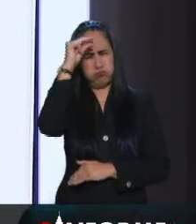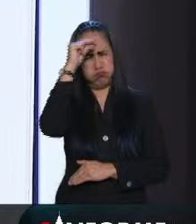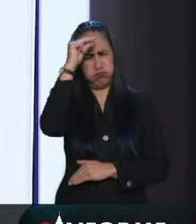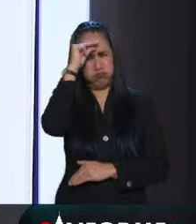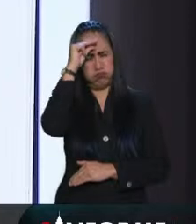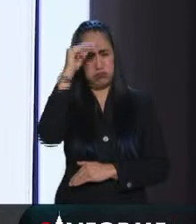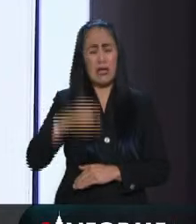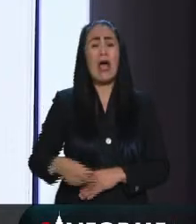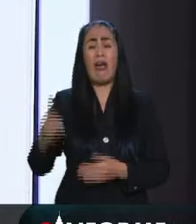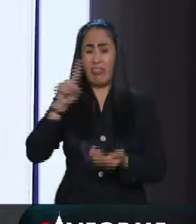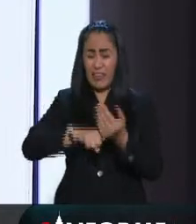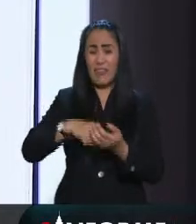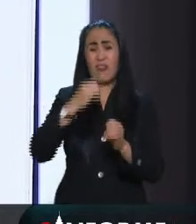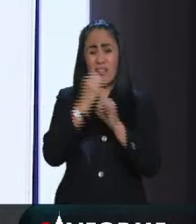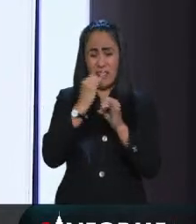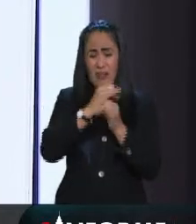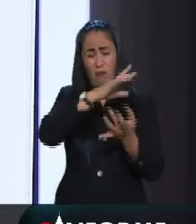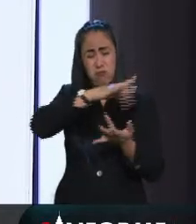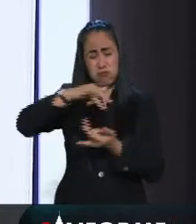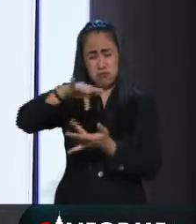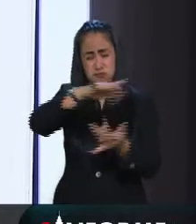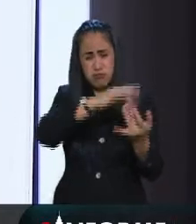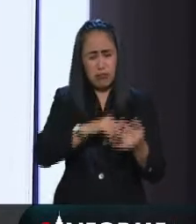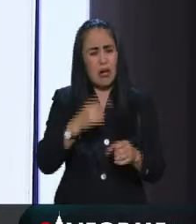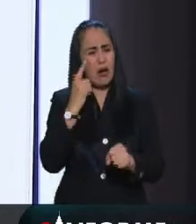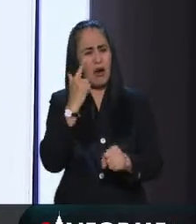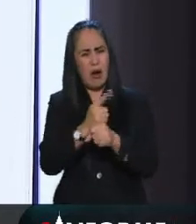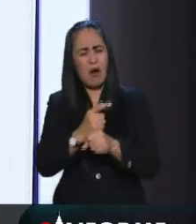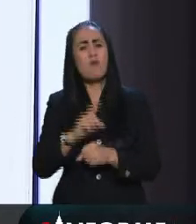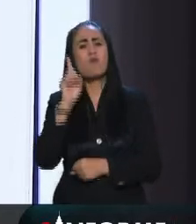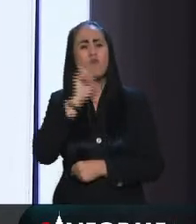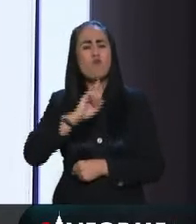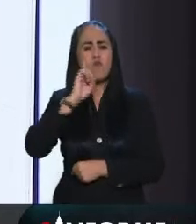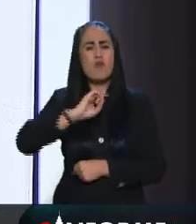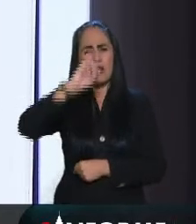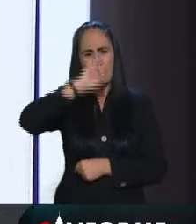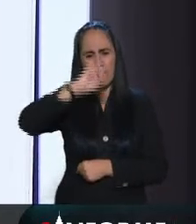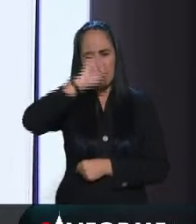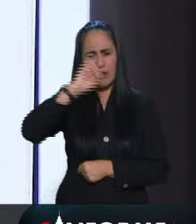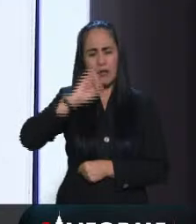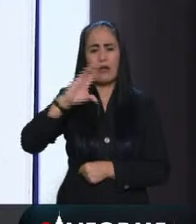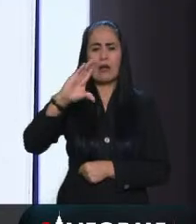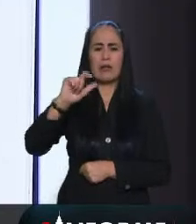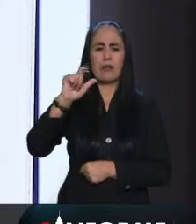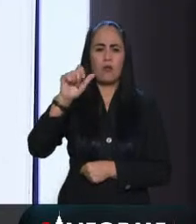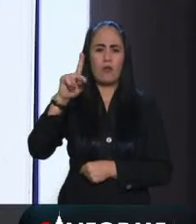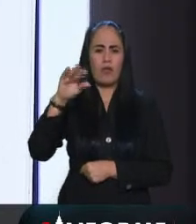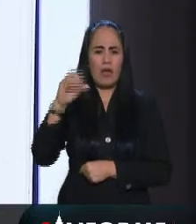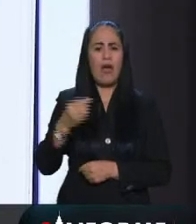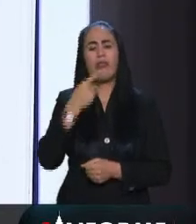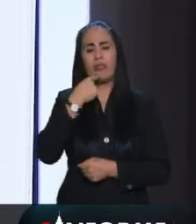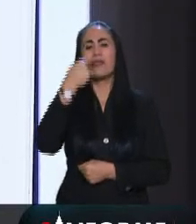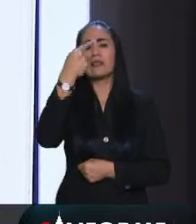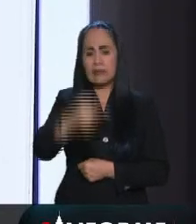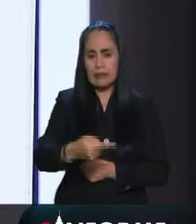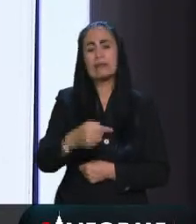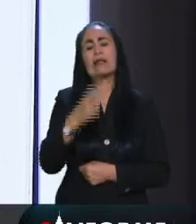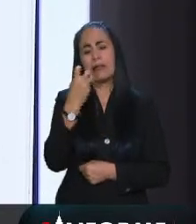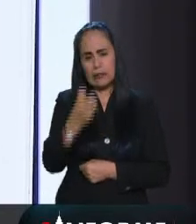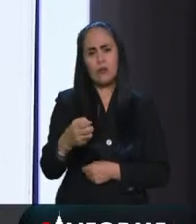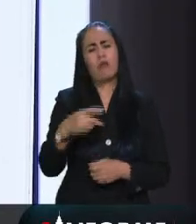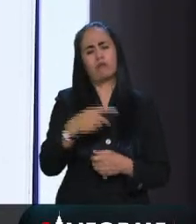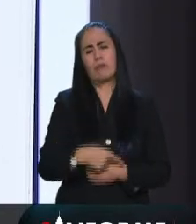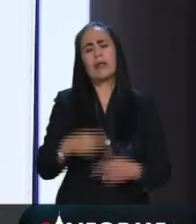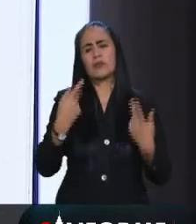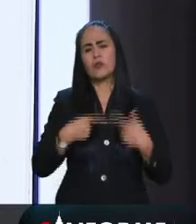gobierno Claudia Shemao publicó una respuesta en la que defendió la universalidad de este programa que beneficia a más de un millón de alumnos de preescolar primaria